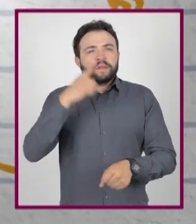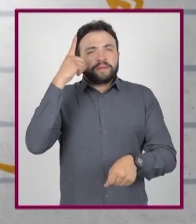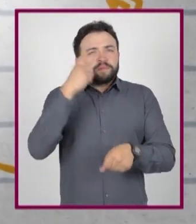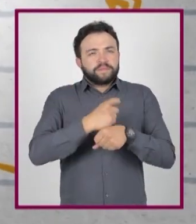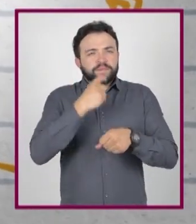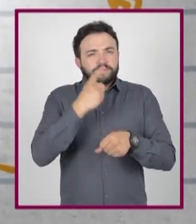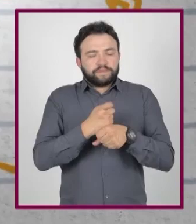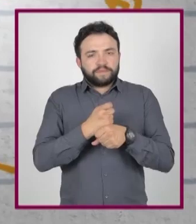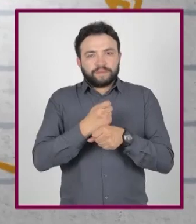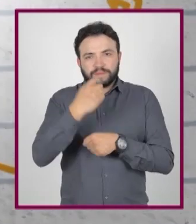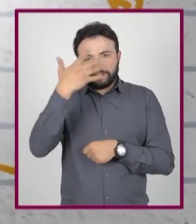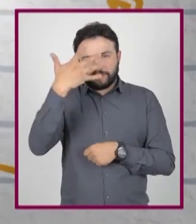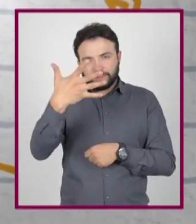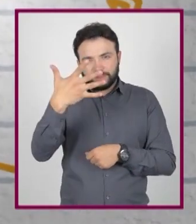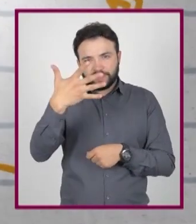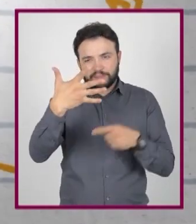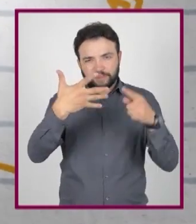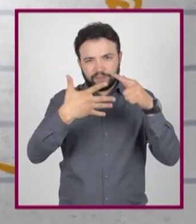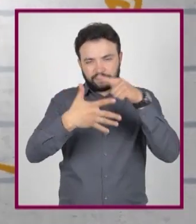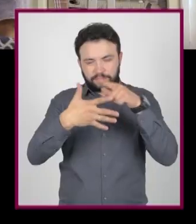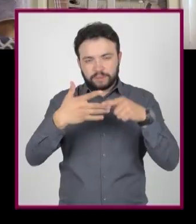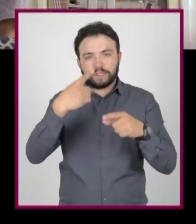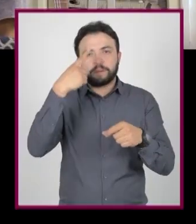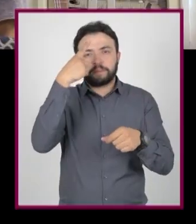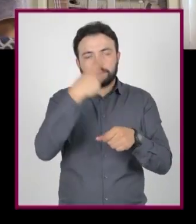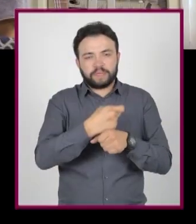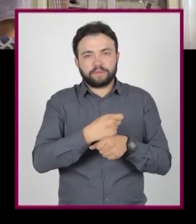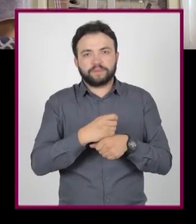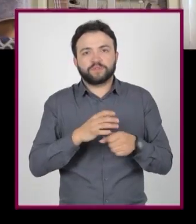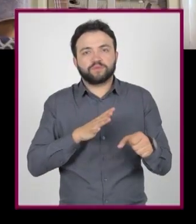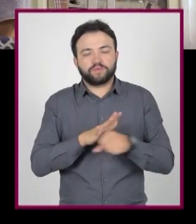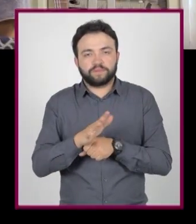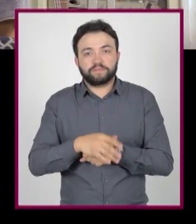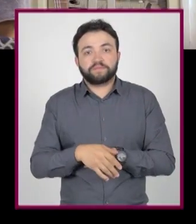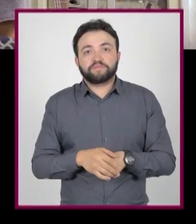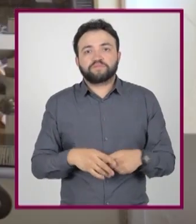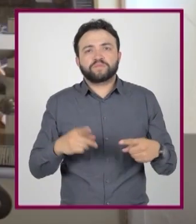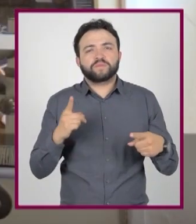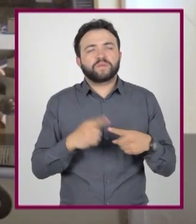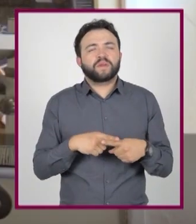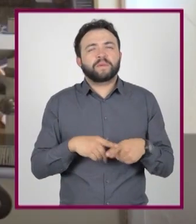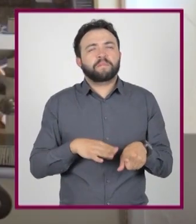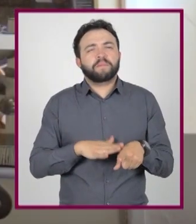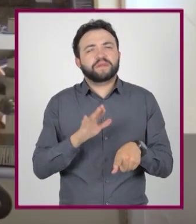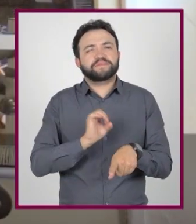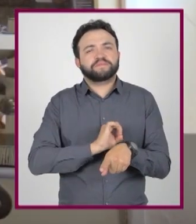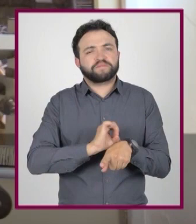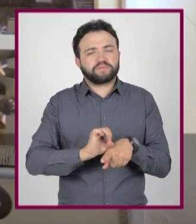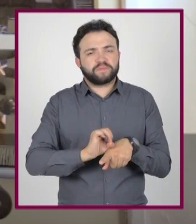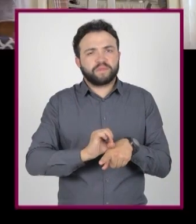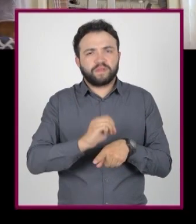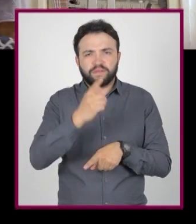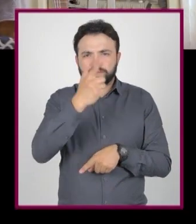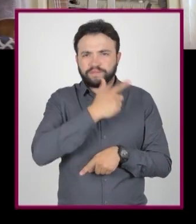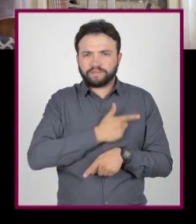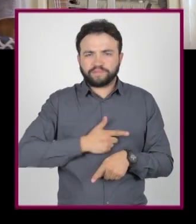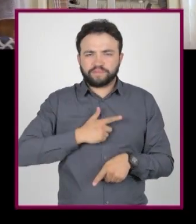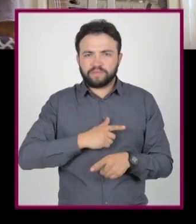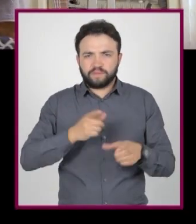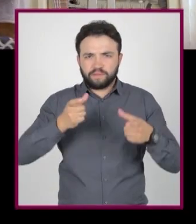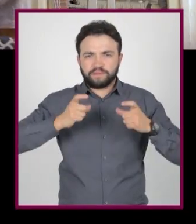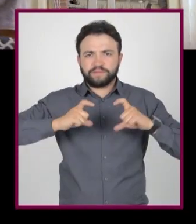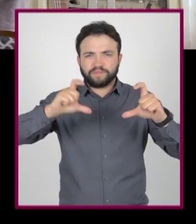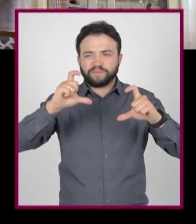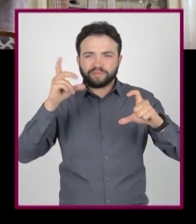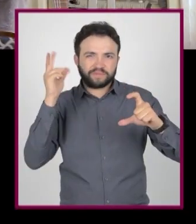Vamos por el primero de nuestros cinco tips. ¿Estás lista? Más que lista. Empecemos por algo sencillo. ¿Te gustan los